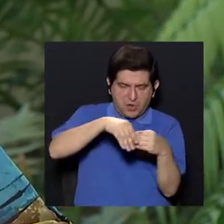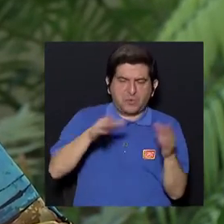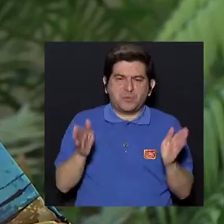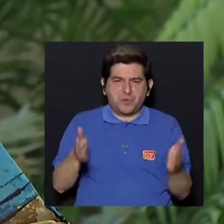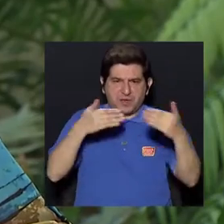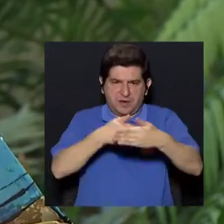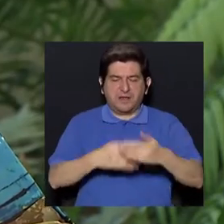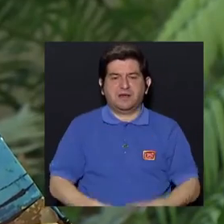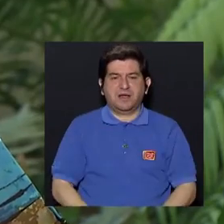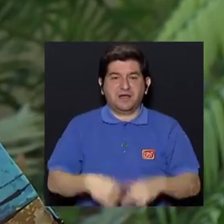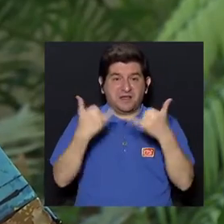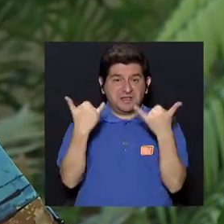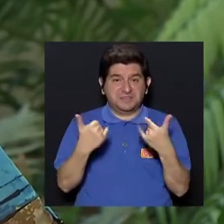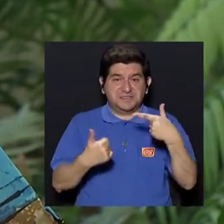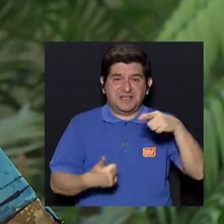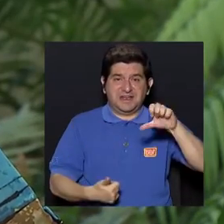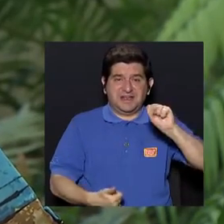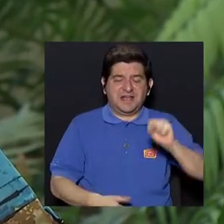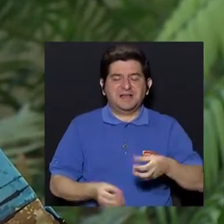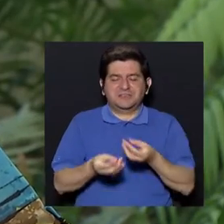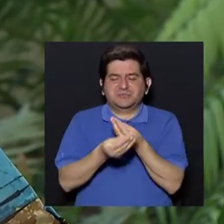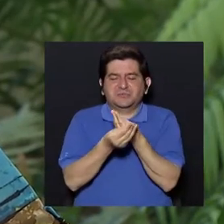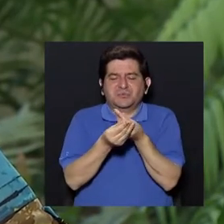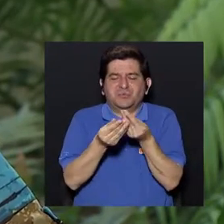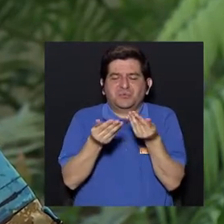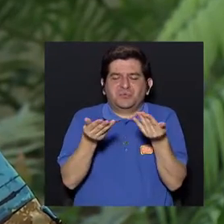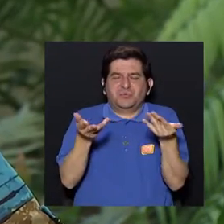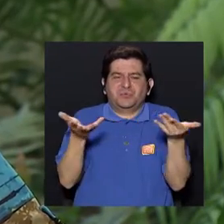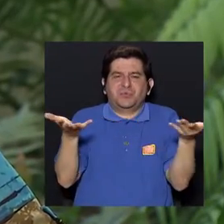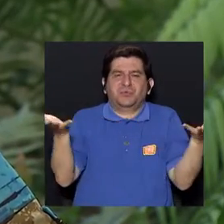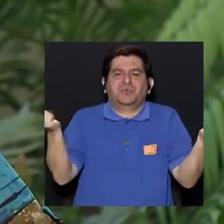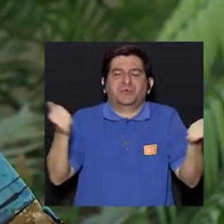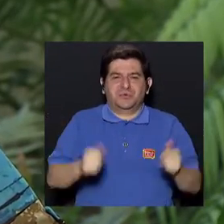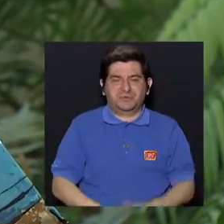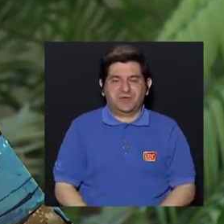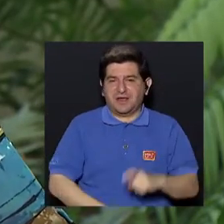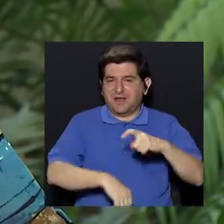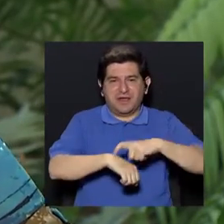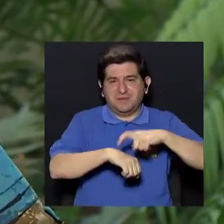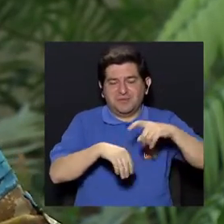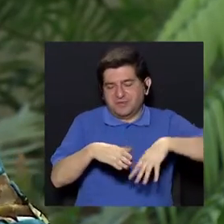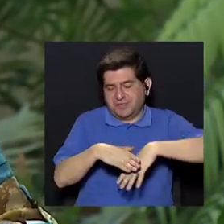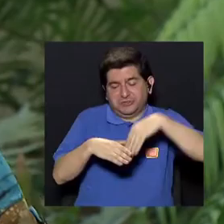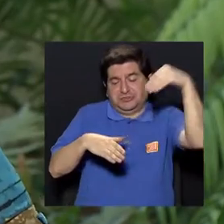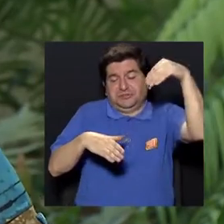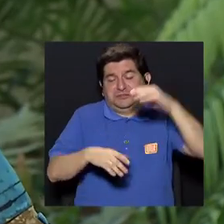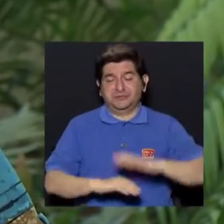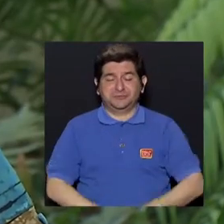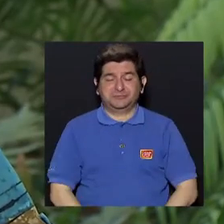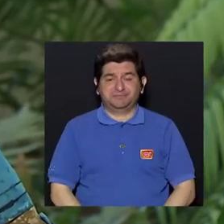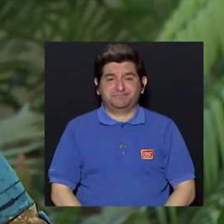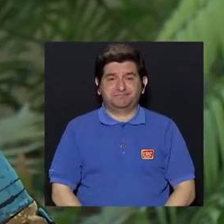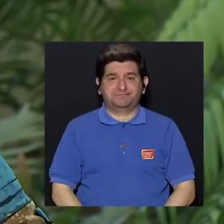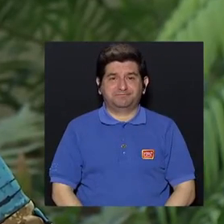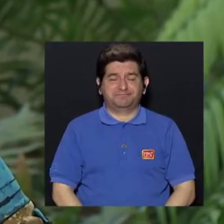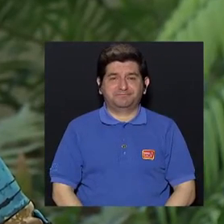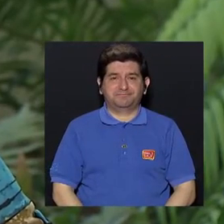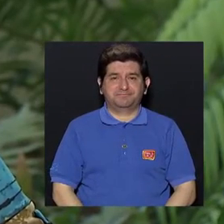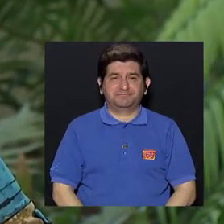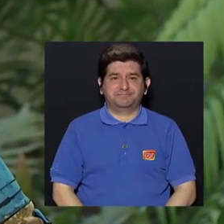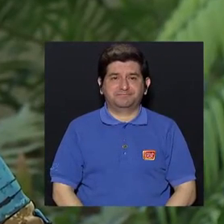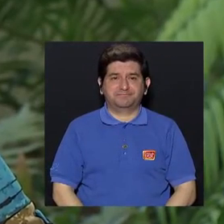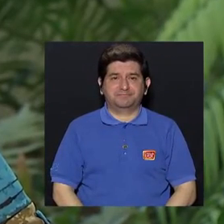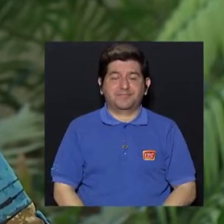Ya el gas no va a permanecer, ¿verdad? El gas una vez que sale se va a diseminar por el ambiente y listo, ¿verdad?